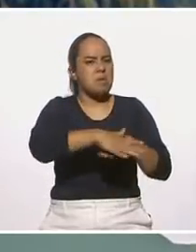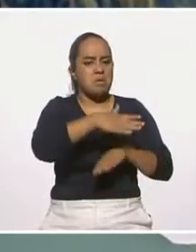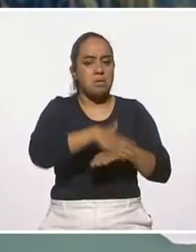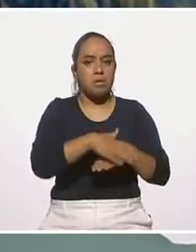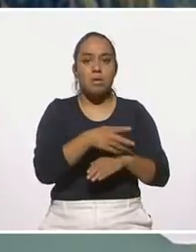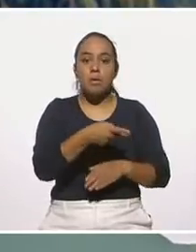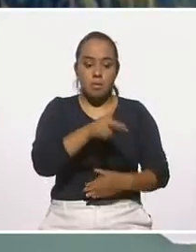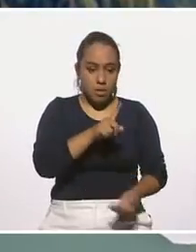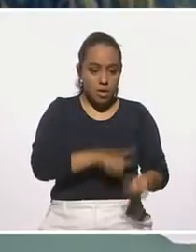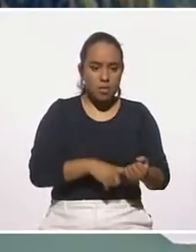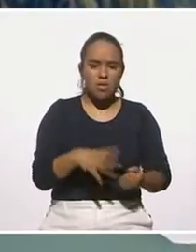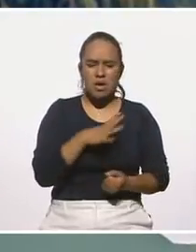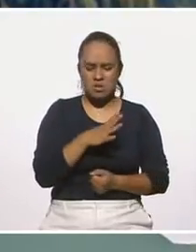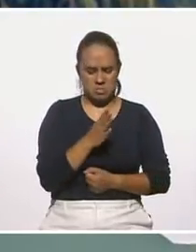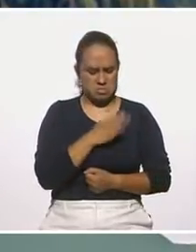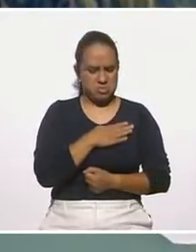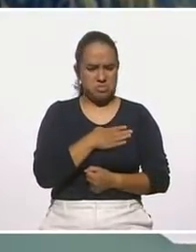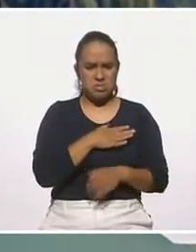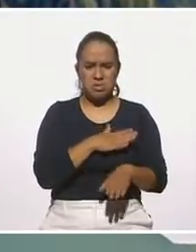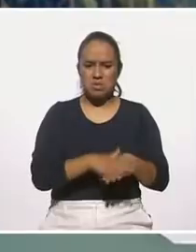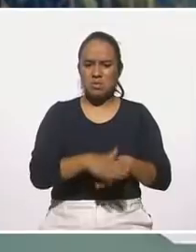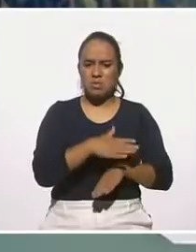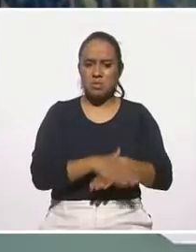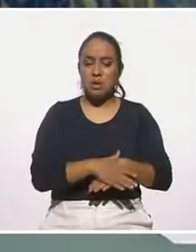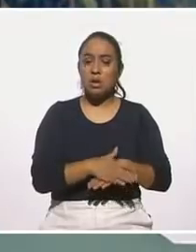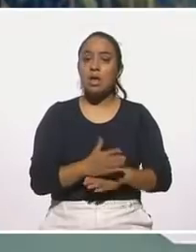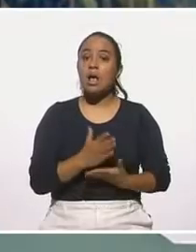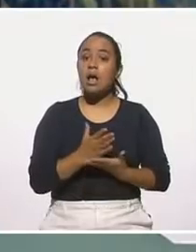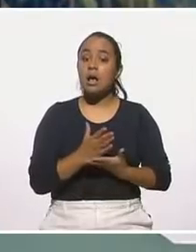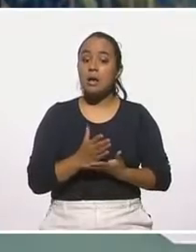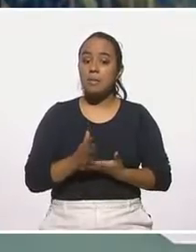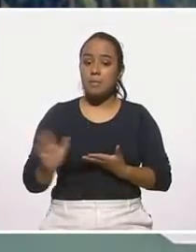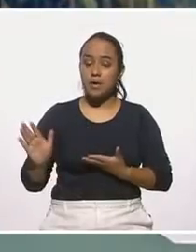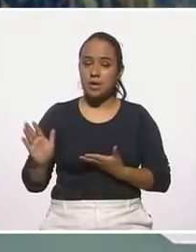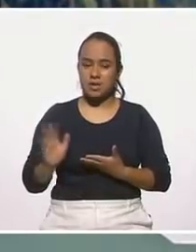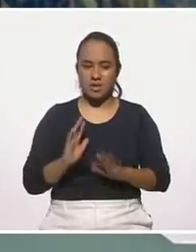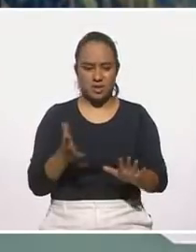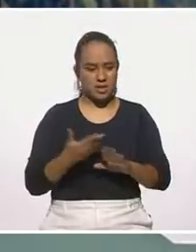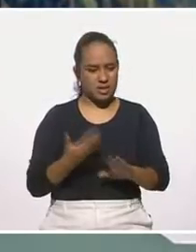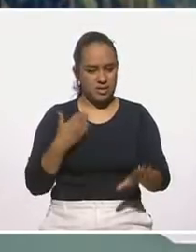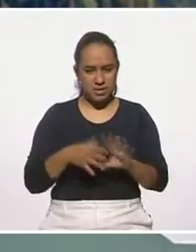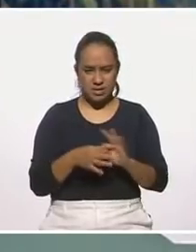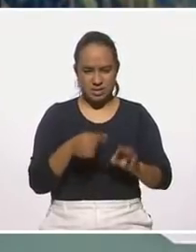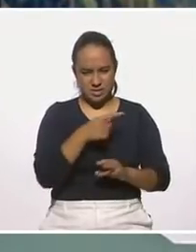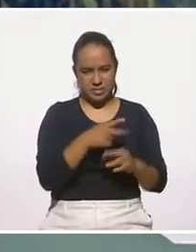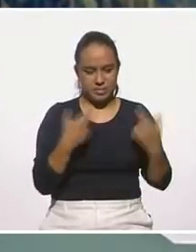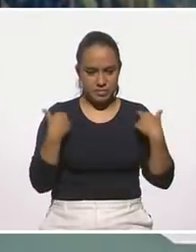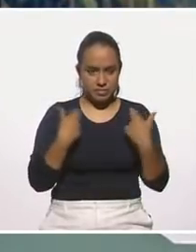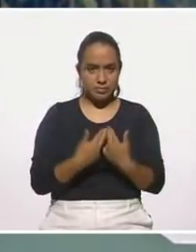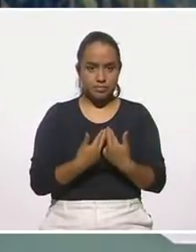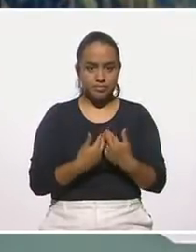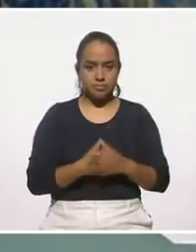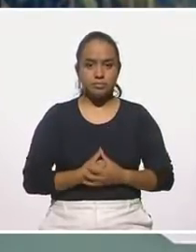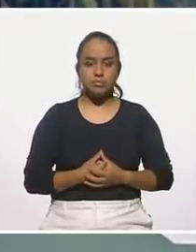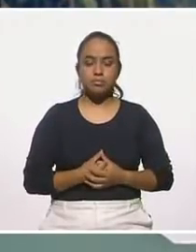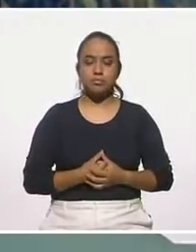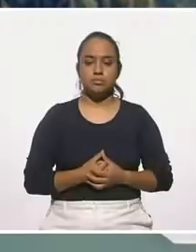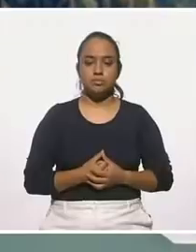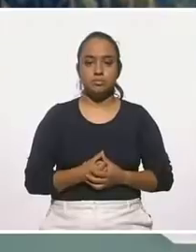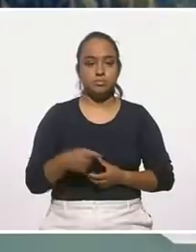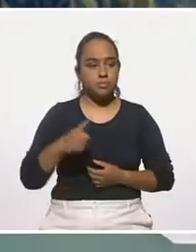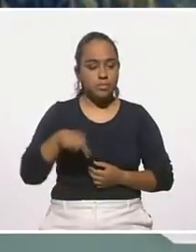muchas bondades el nopal. Y sobre todo, pues ya lo decía el maestro, pues